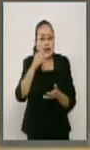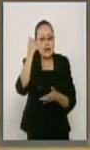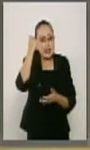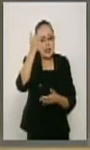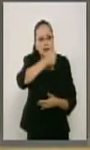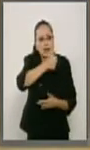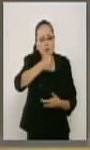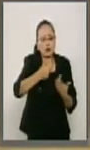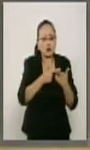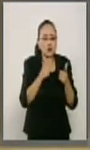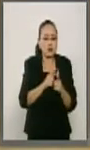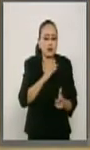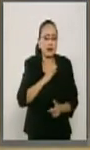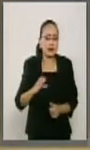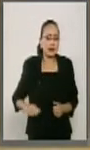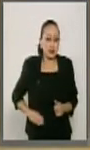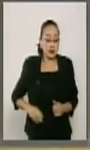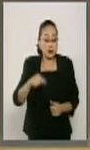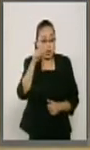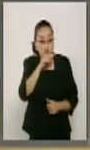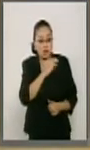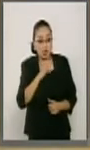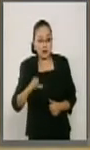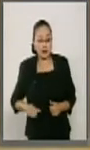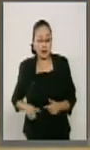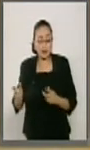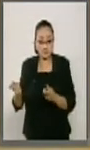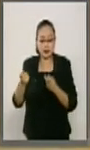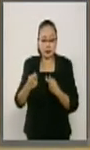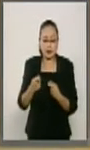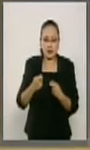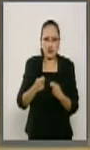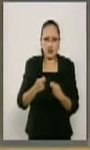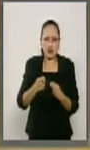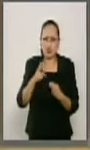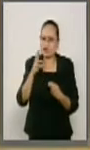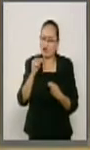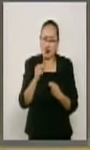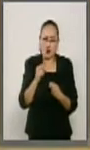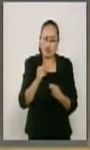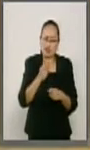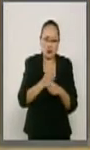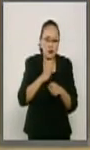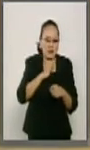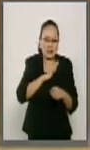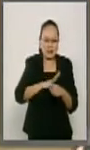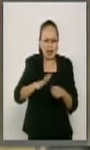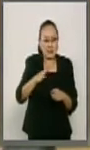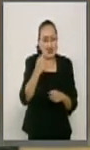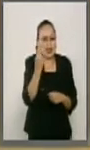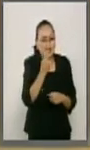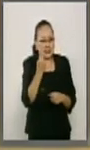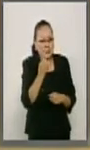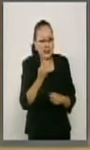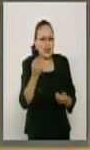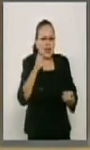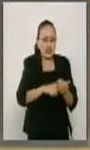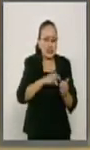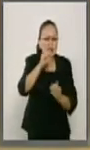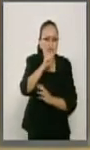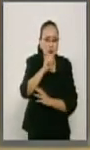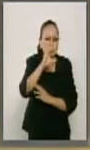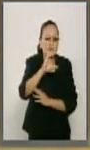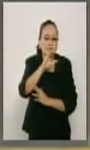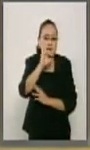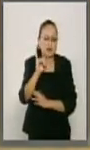que los candidatos que nos mandaron no están a la altura de lo que se requiere en la Suprema Corte